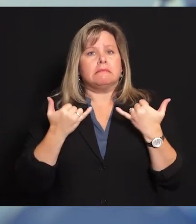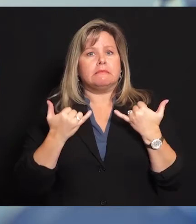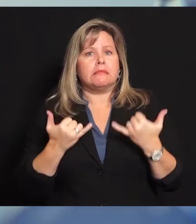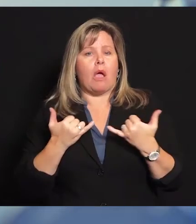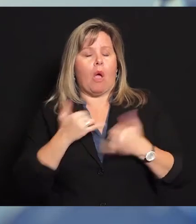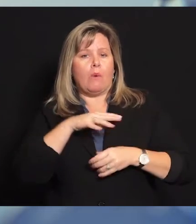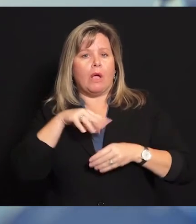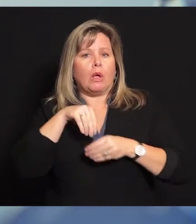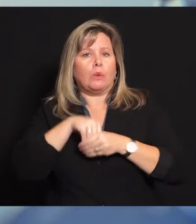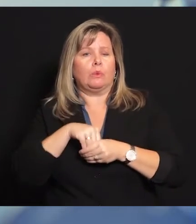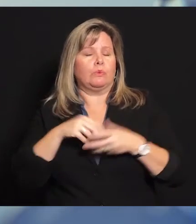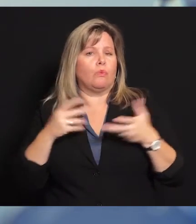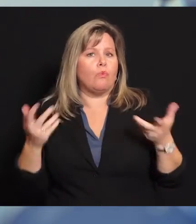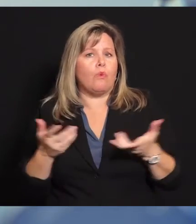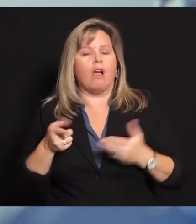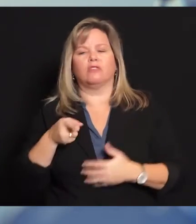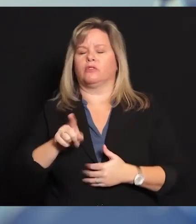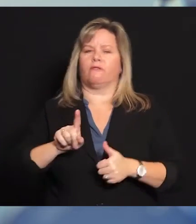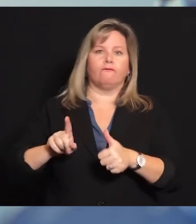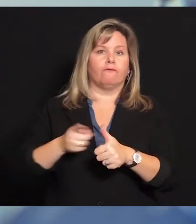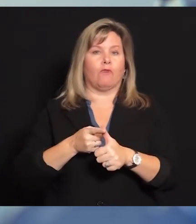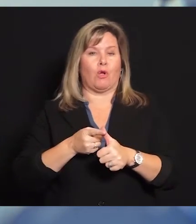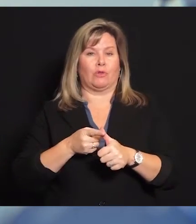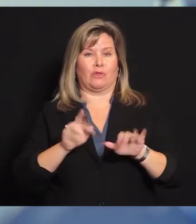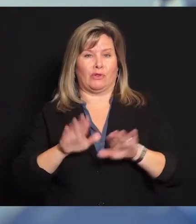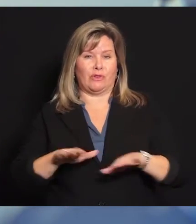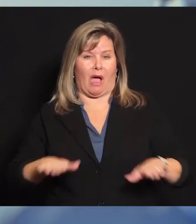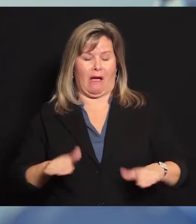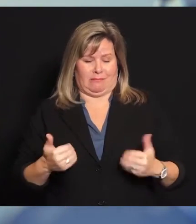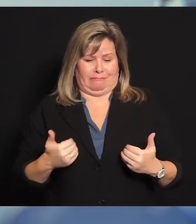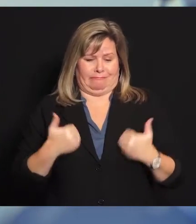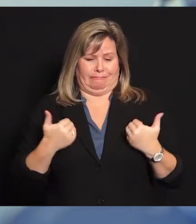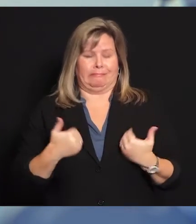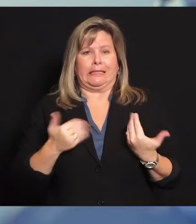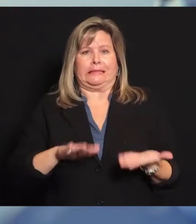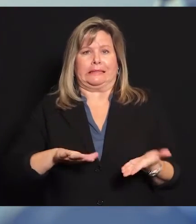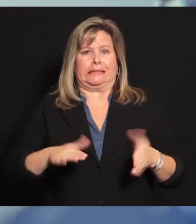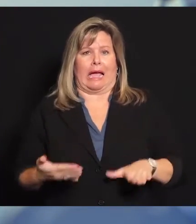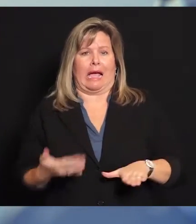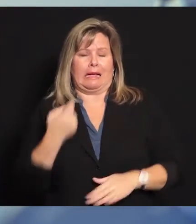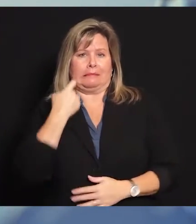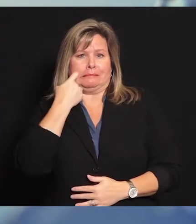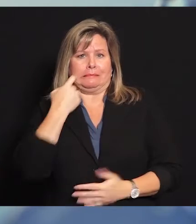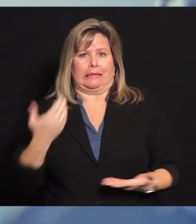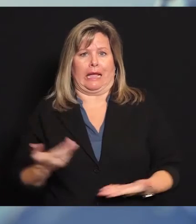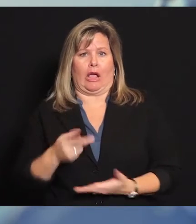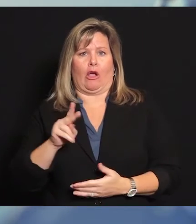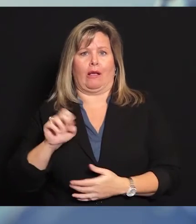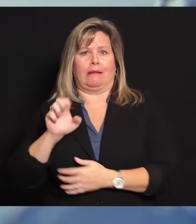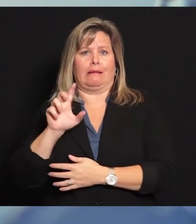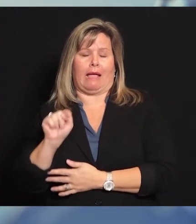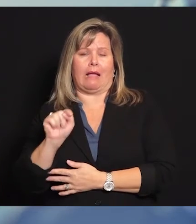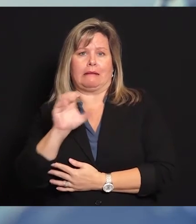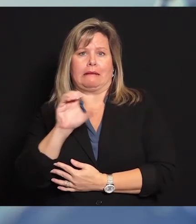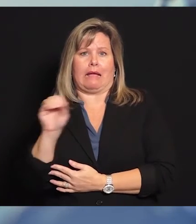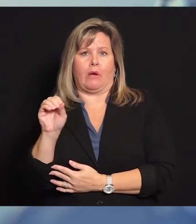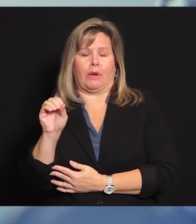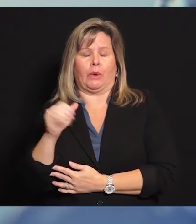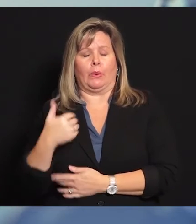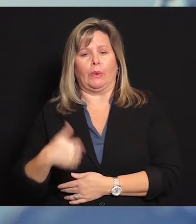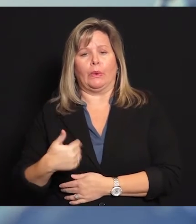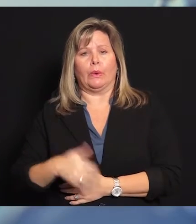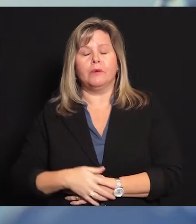Lamentablemente, ese legado ahora incluye ser el primer niño de morir de COVID-19 aquí en el Condado de Kent. En